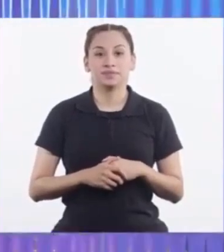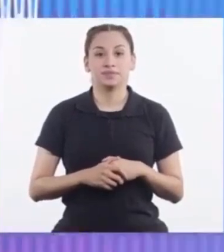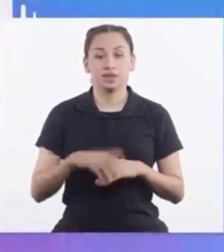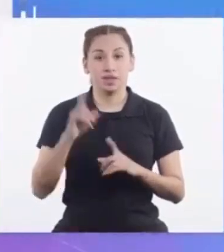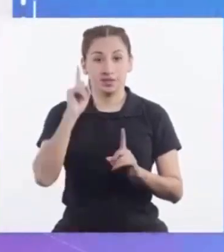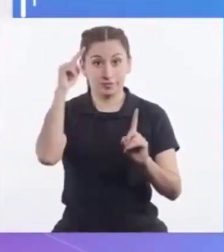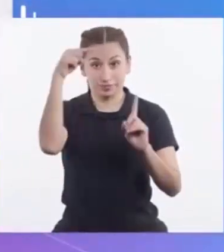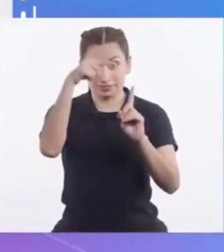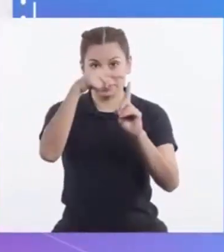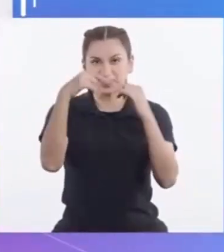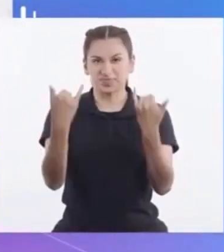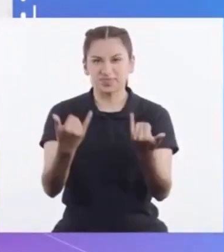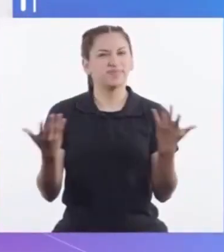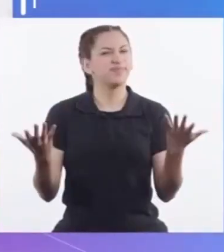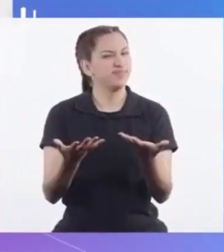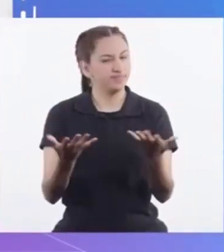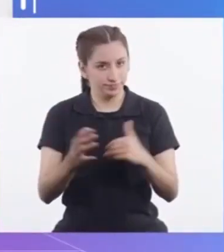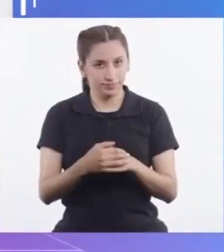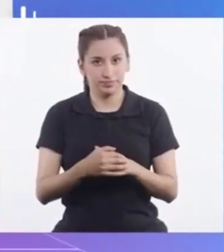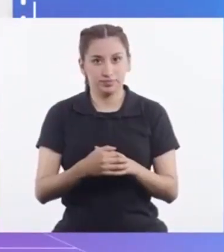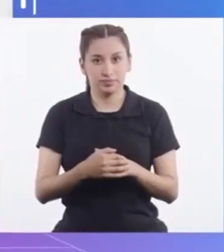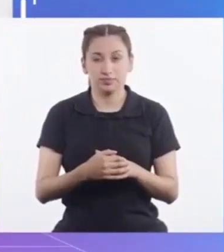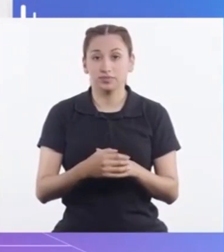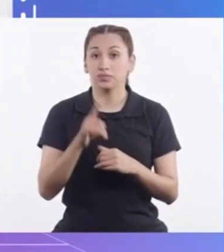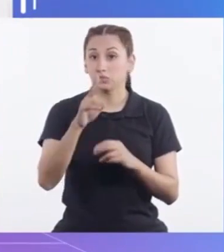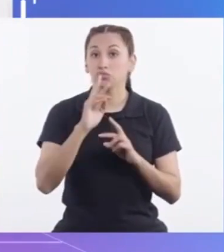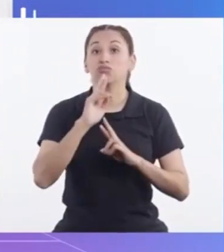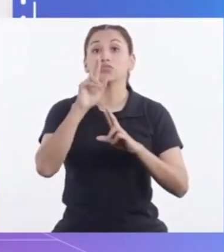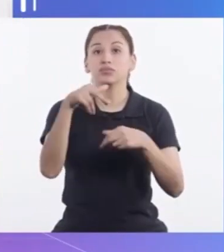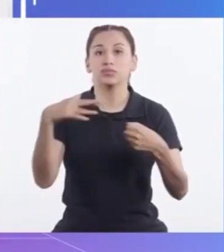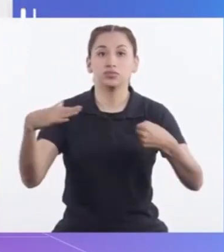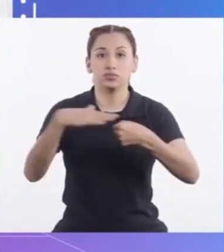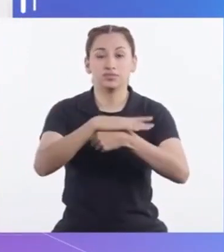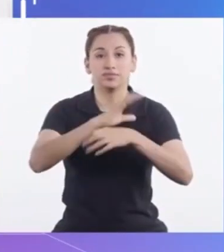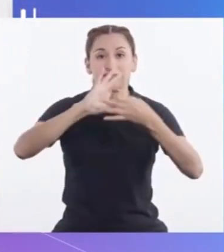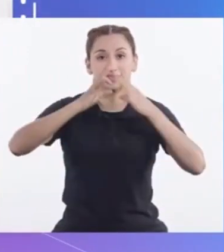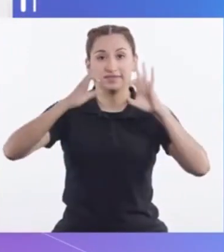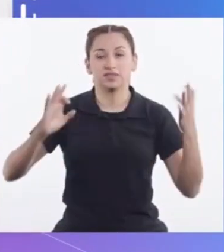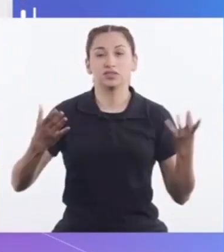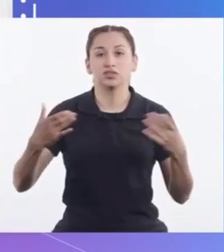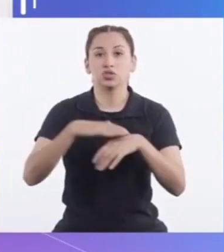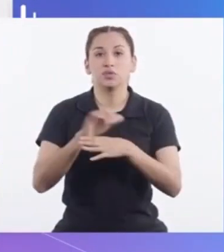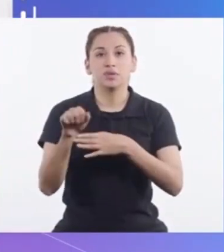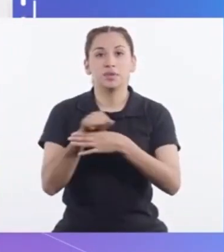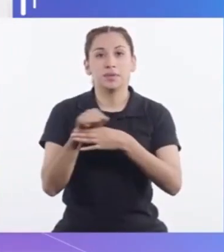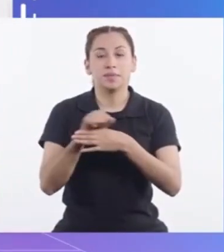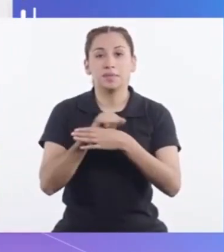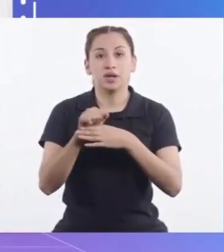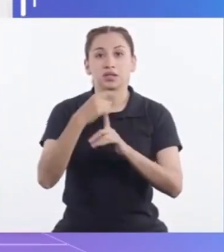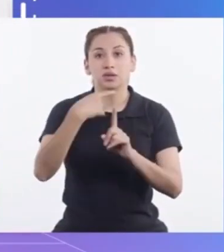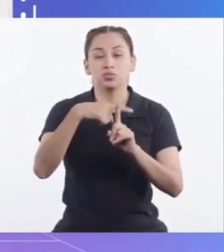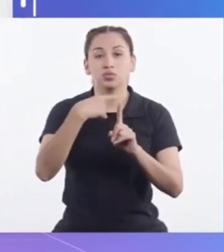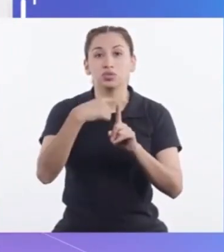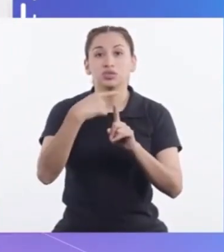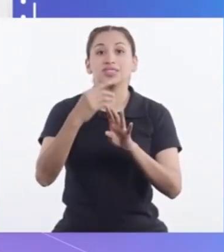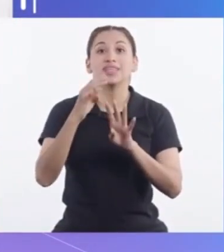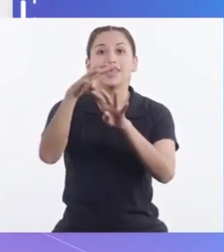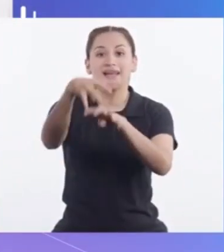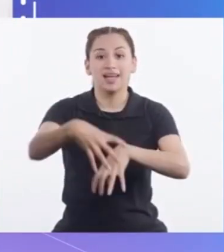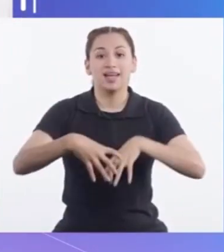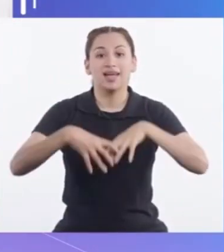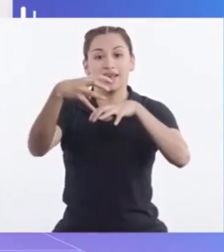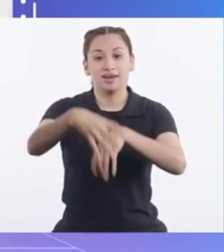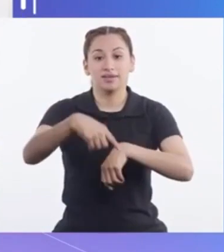El propósito de hoy Es Completa las frases Acerca de las prácticas Agrícolas